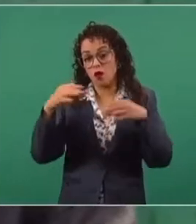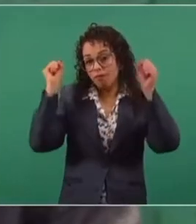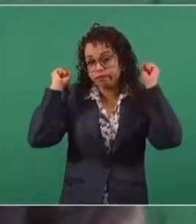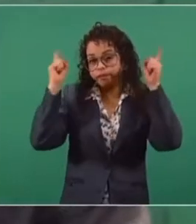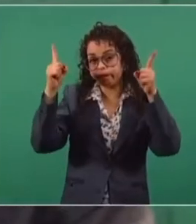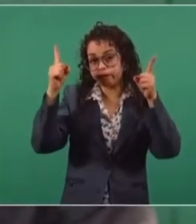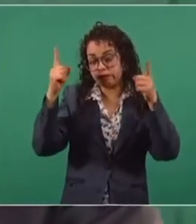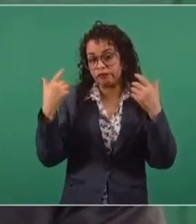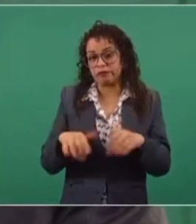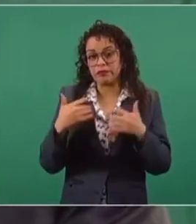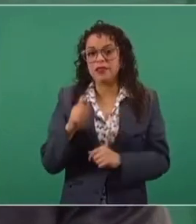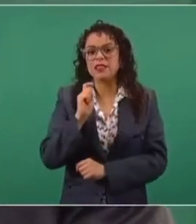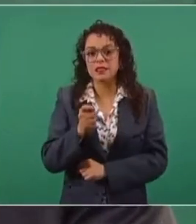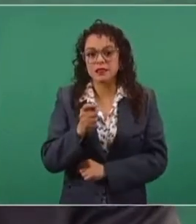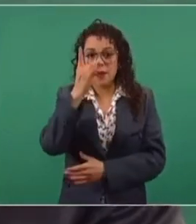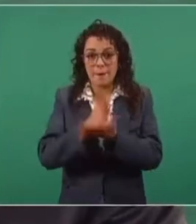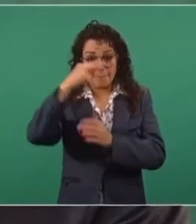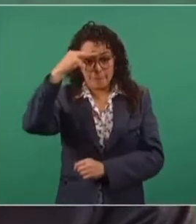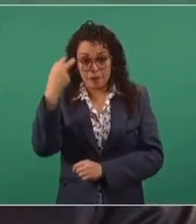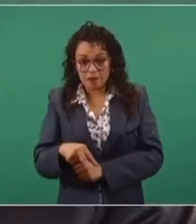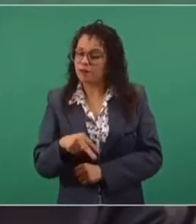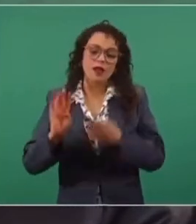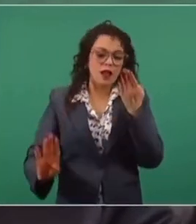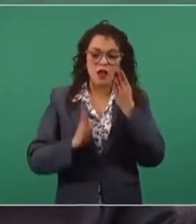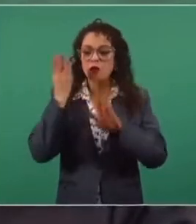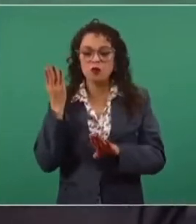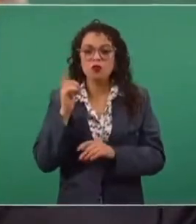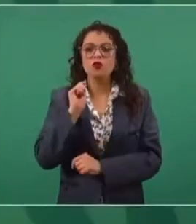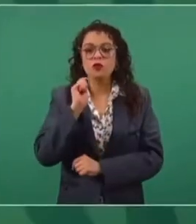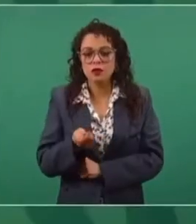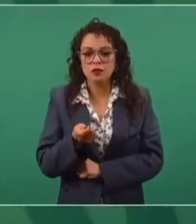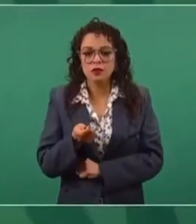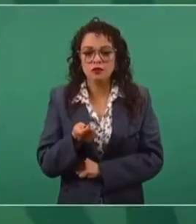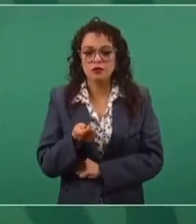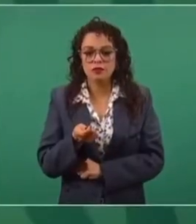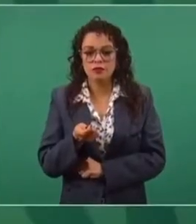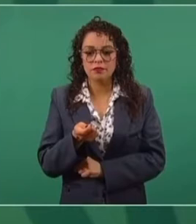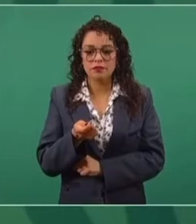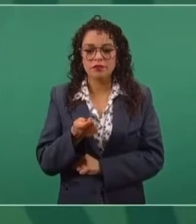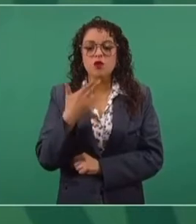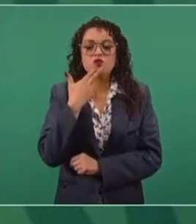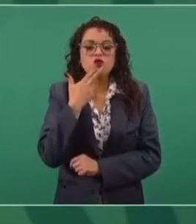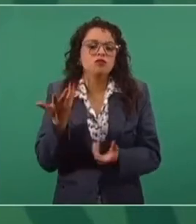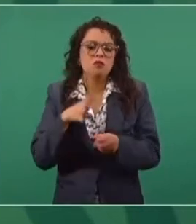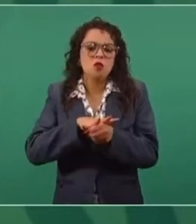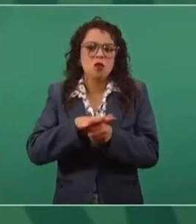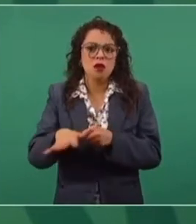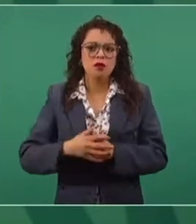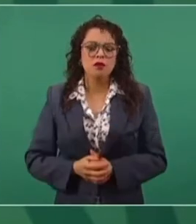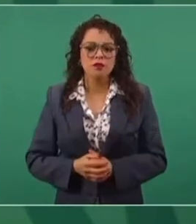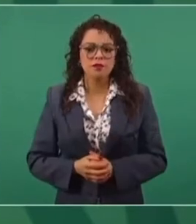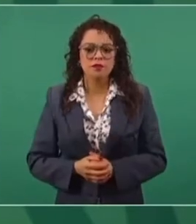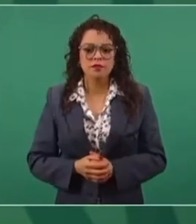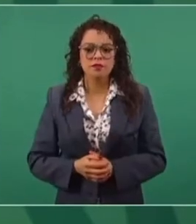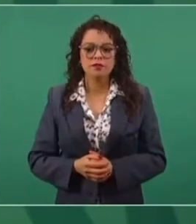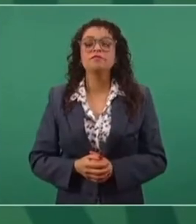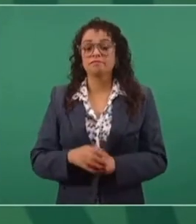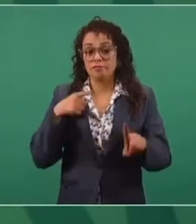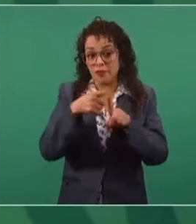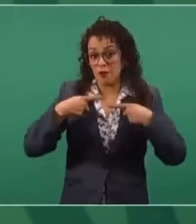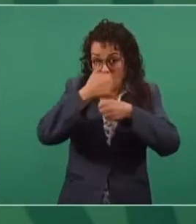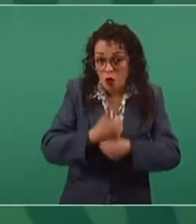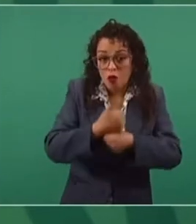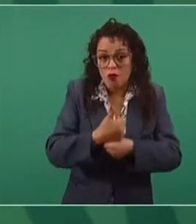Con la pandemia, no sólo en México, sino en el mundo, se utilizó el dolor humano